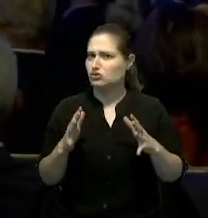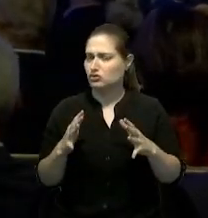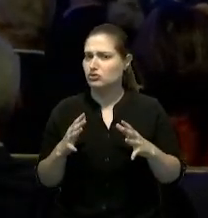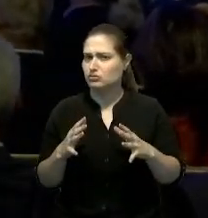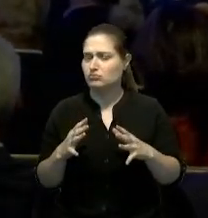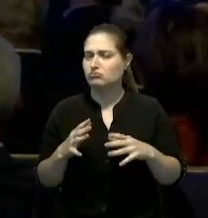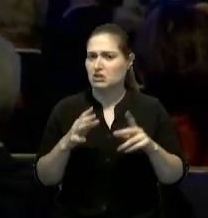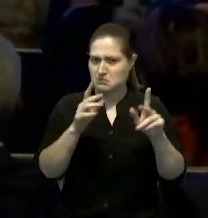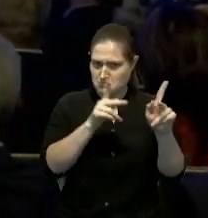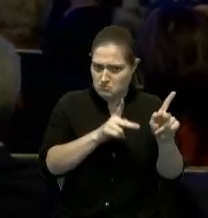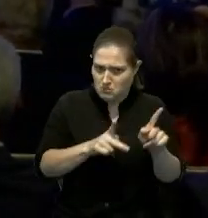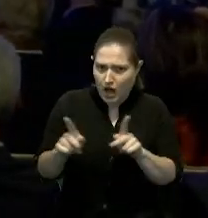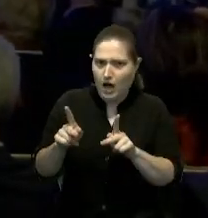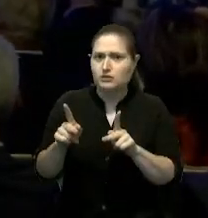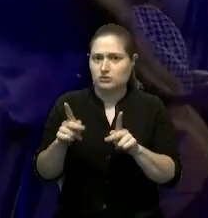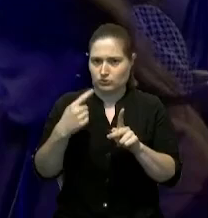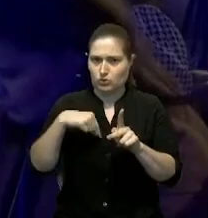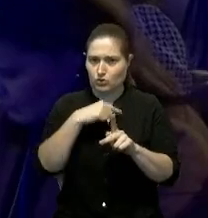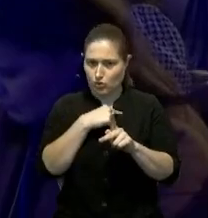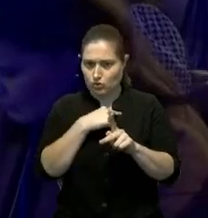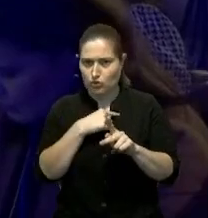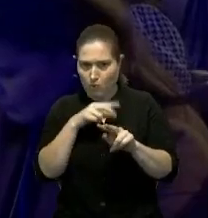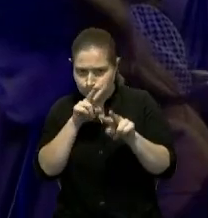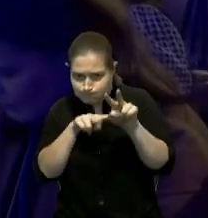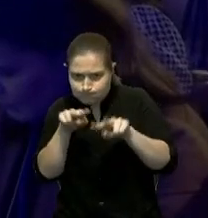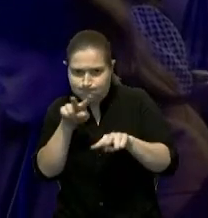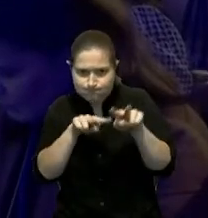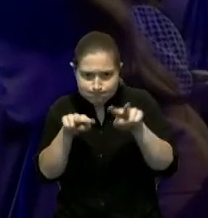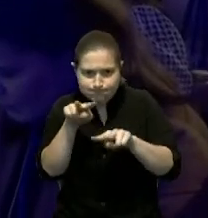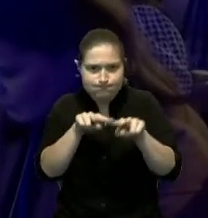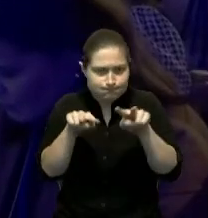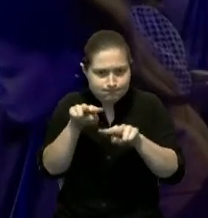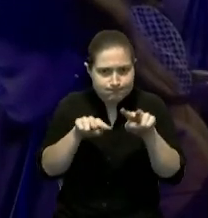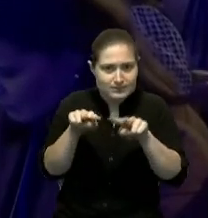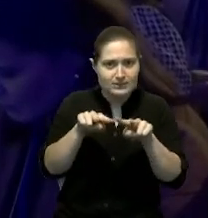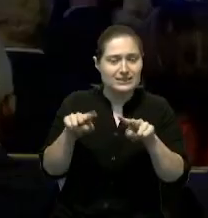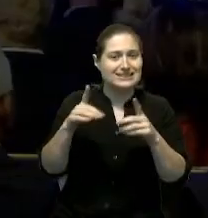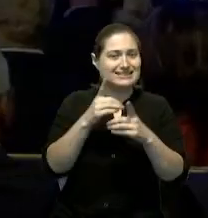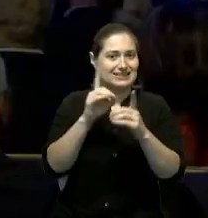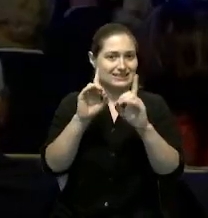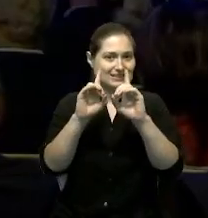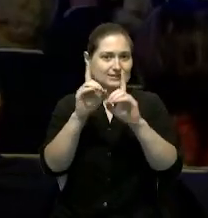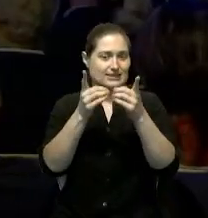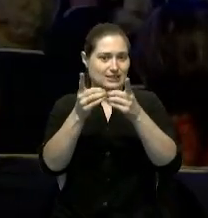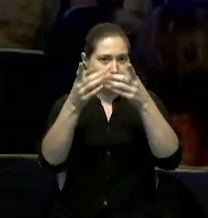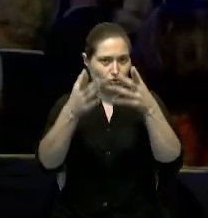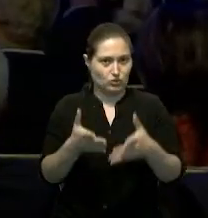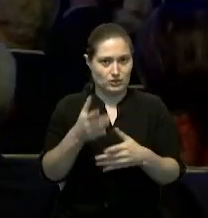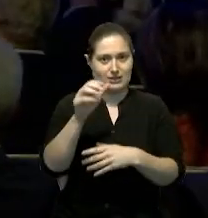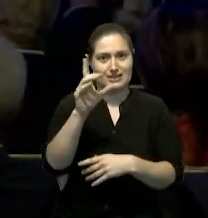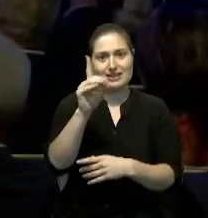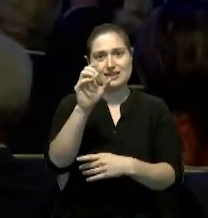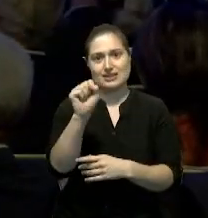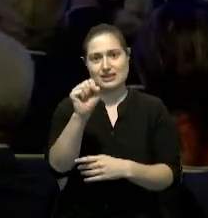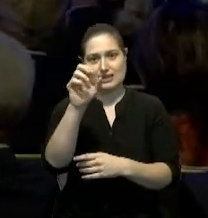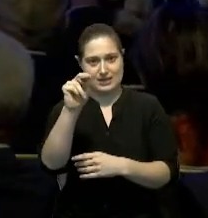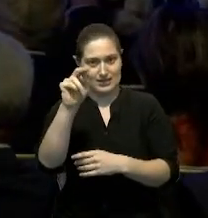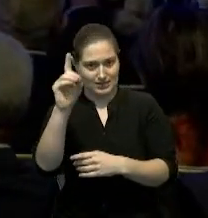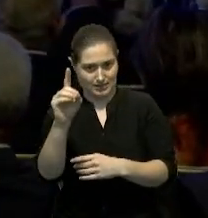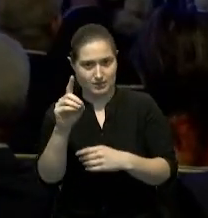plan que le estamos dando seguimiento con el vicealmirante Cabrero Ulloa director de la DNCD y ahora pues